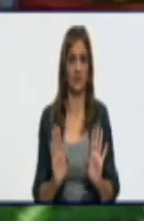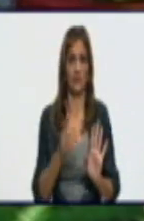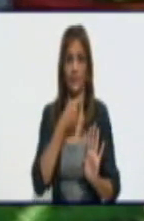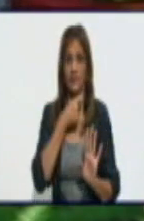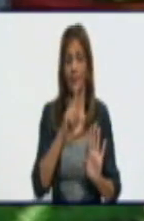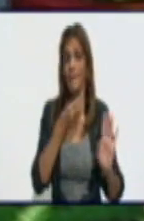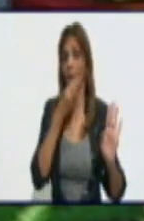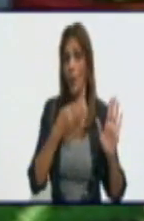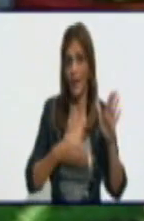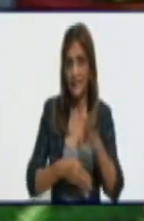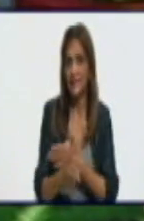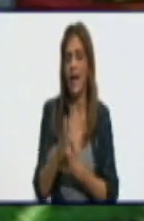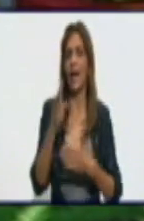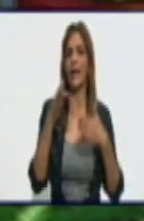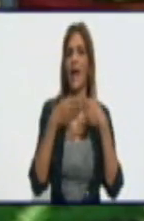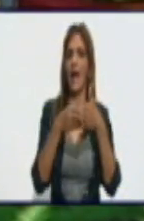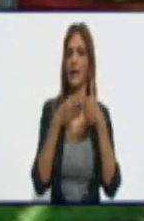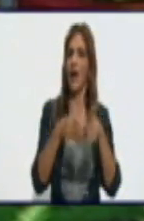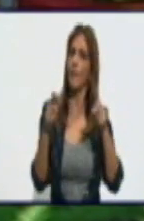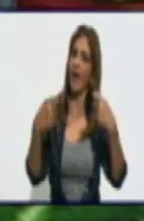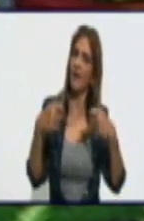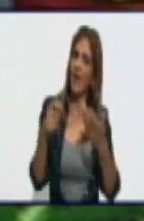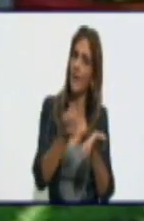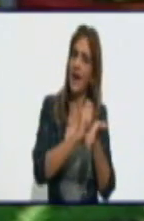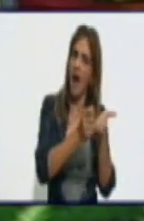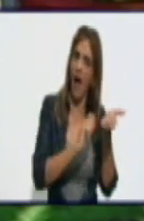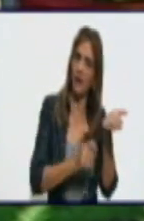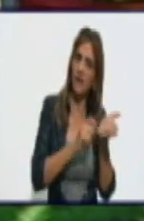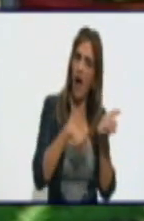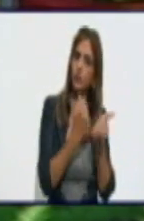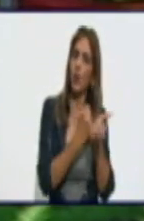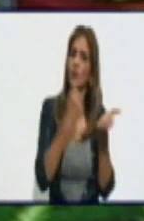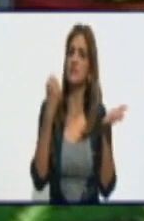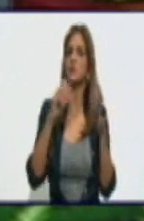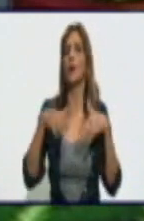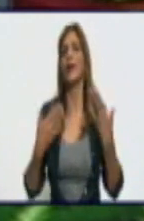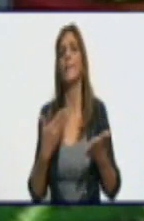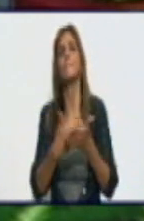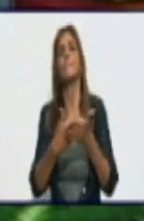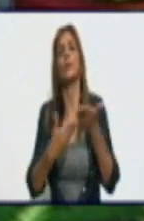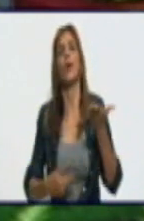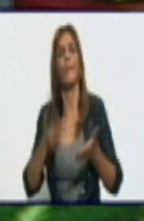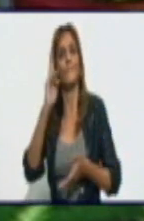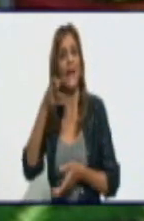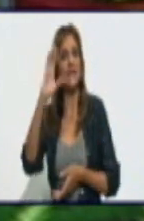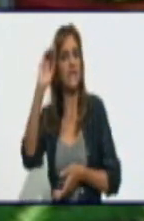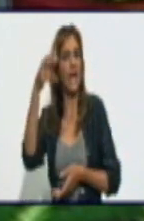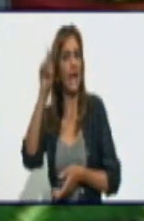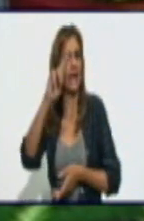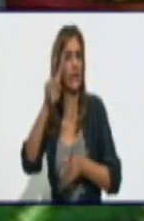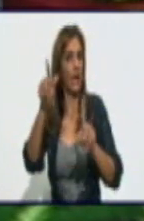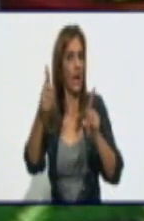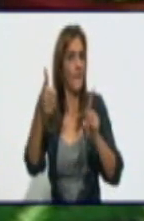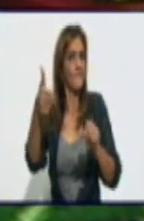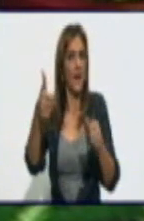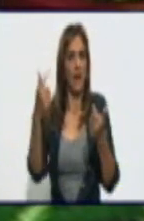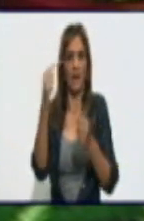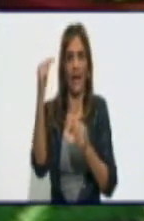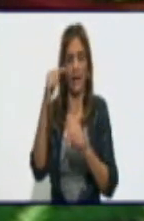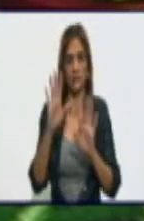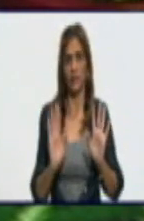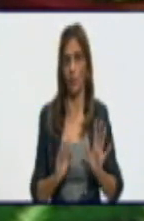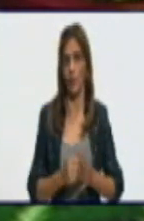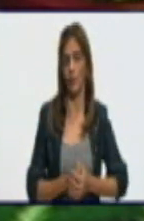para entrar a Granma tiene que tener una carta de autorizo de que está habilitado, vamos a llamarlo de esa manera,